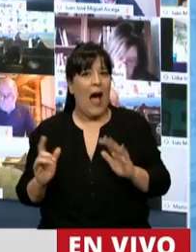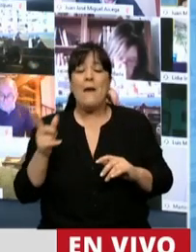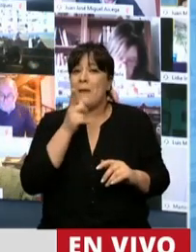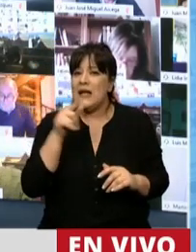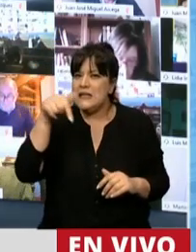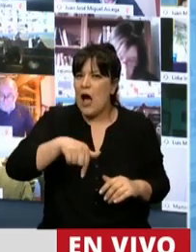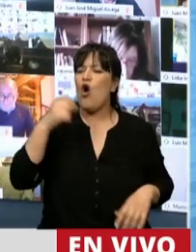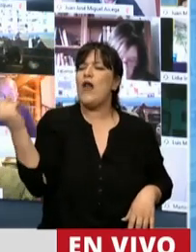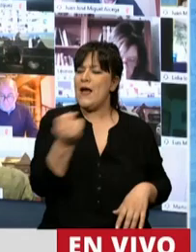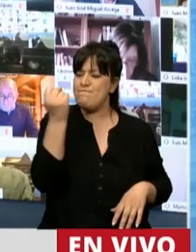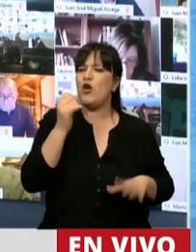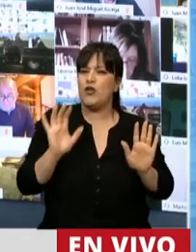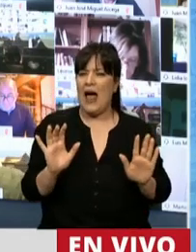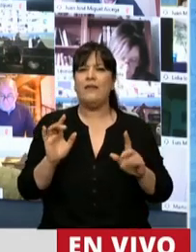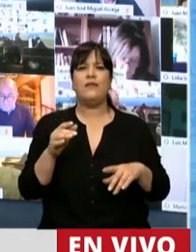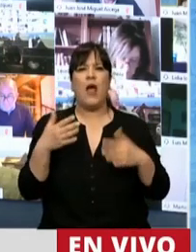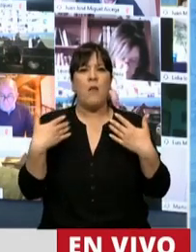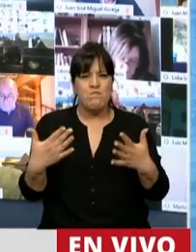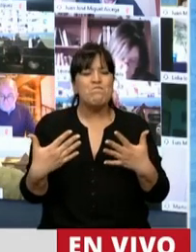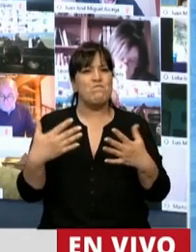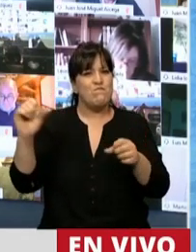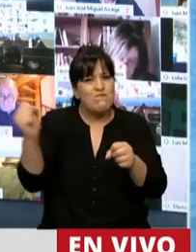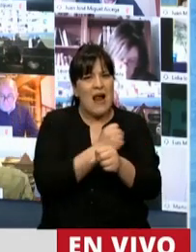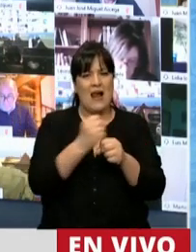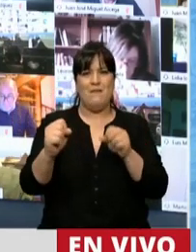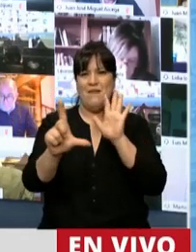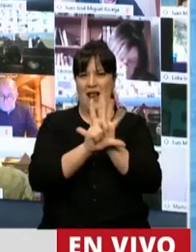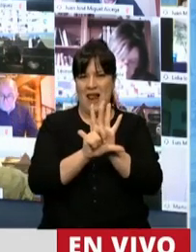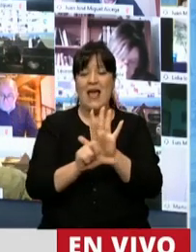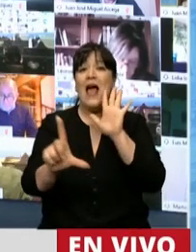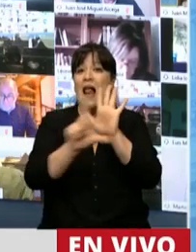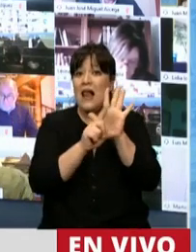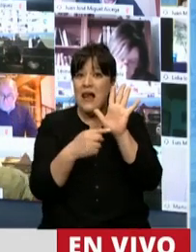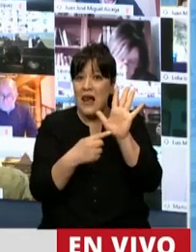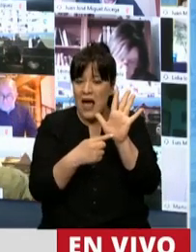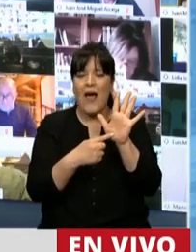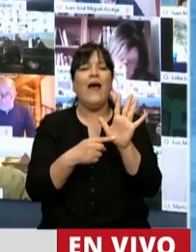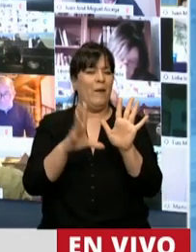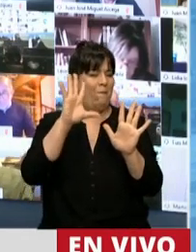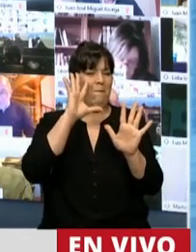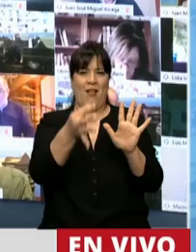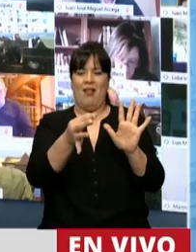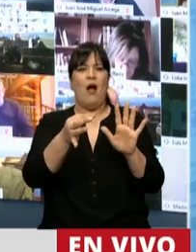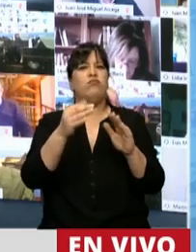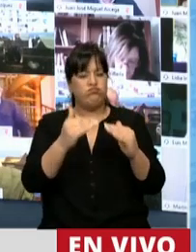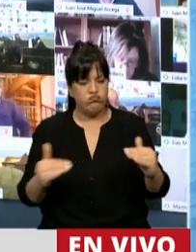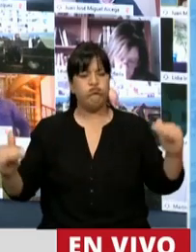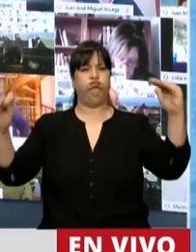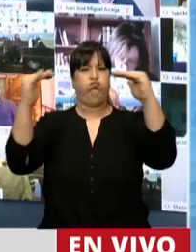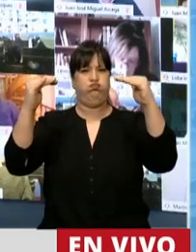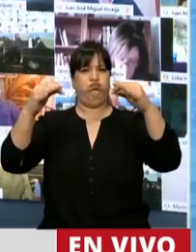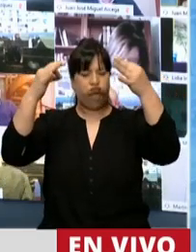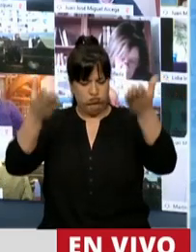ejercicio adecuado. Creo que en este periodo de reconstrucción del sistema de salud